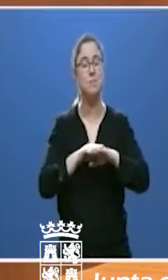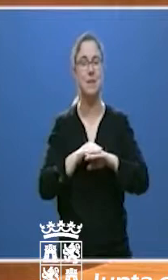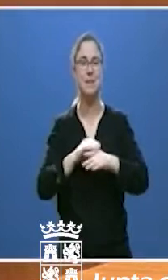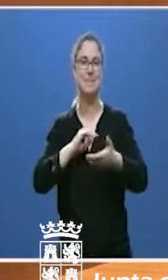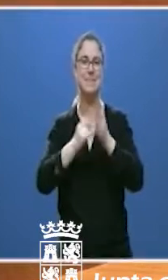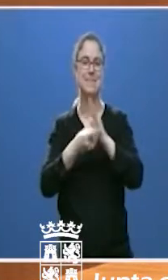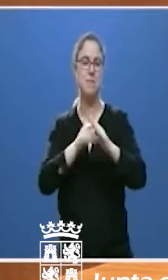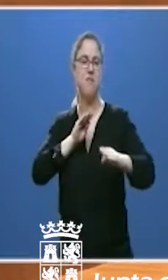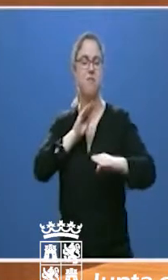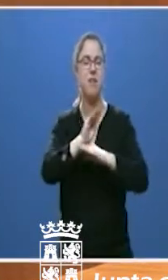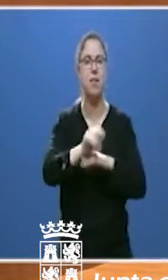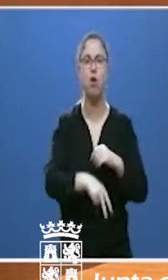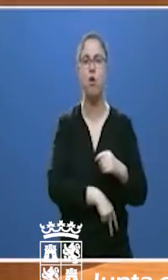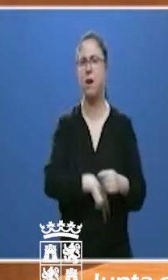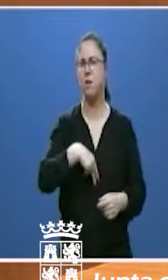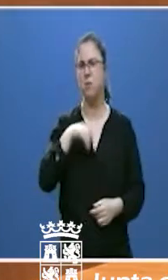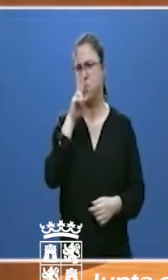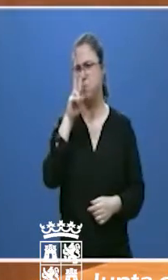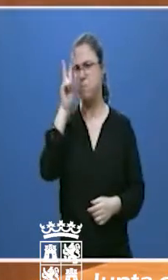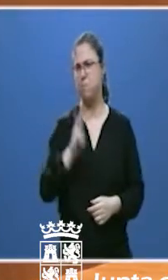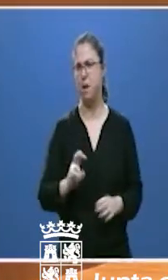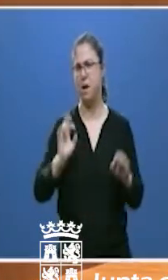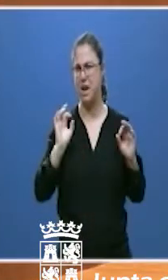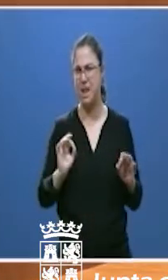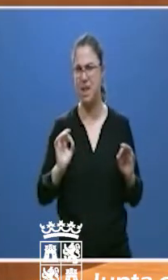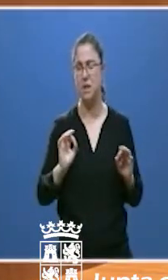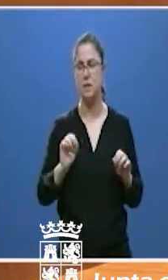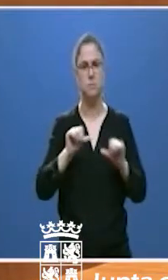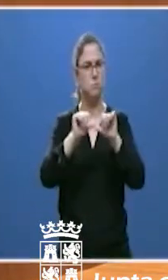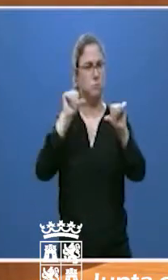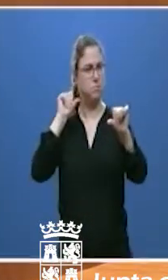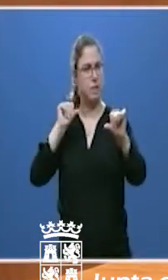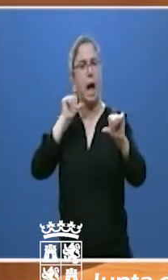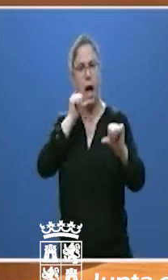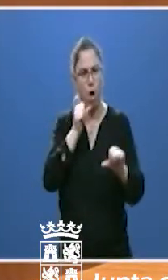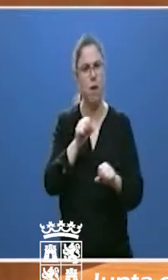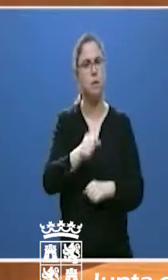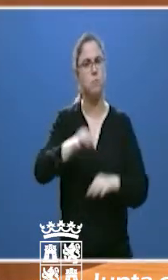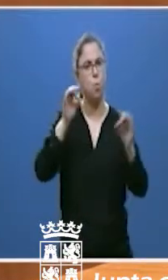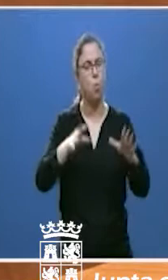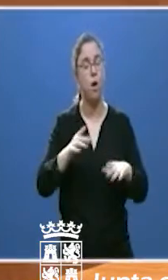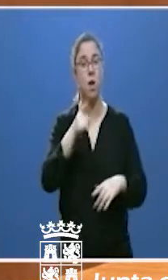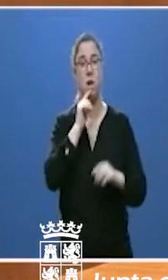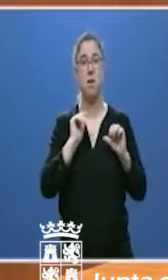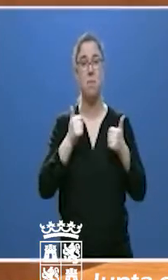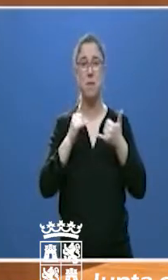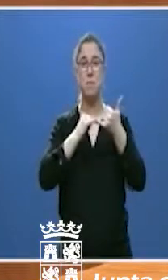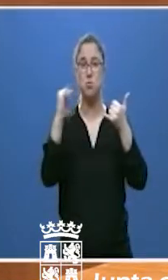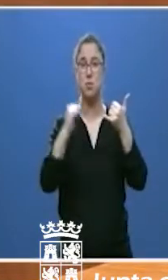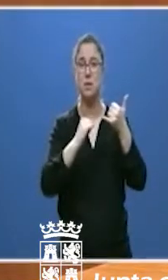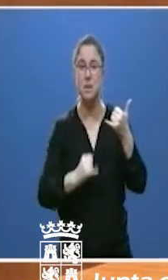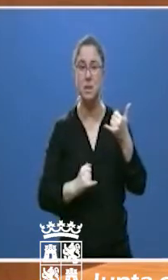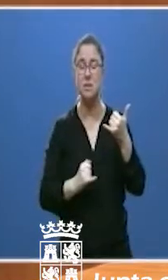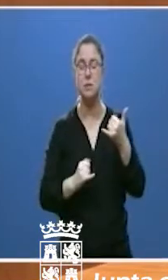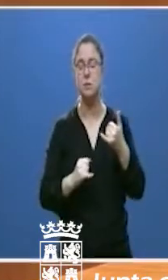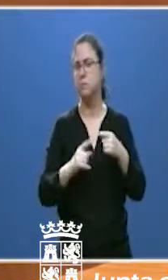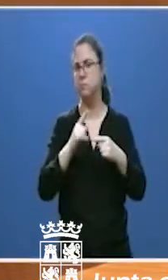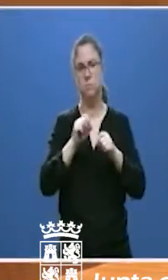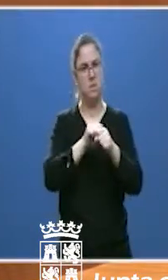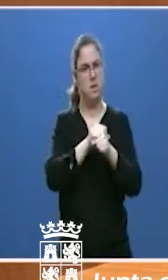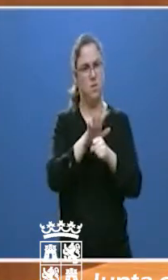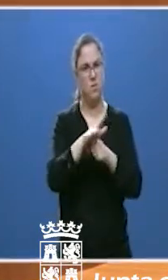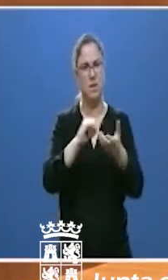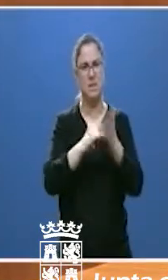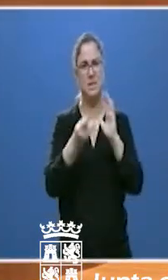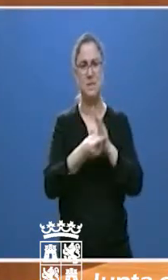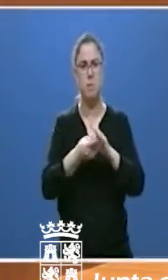general es más válido que nunca para este momento excepcional. Iniciamos esta crisis lastrados por un sistema de